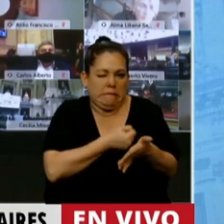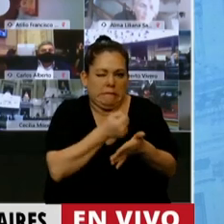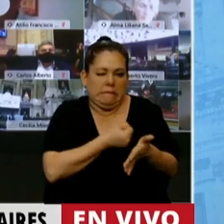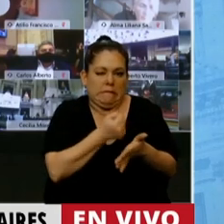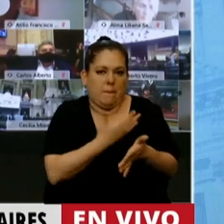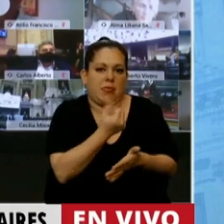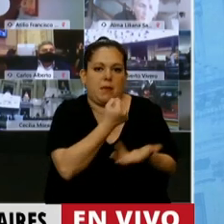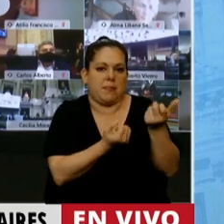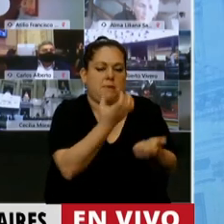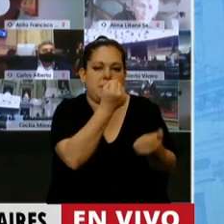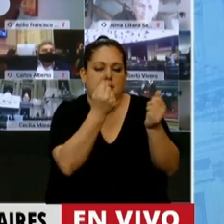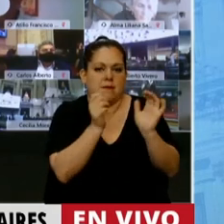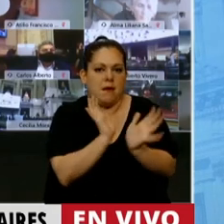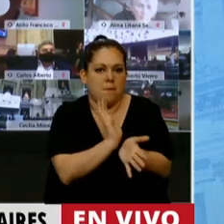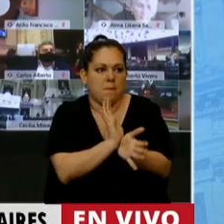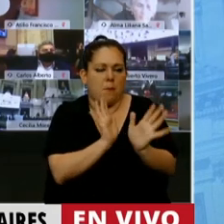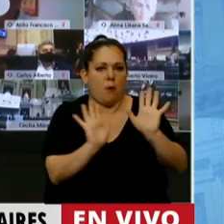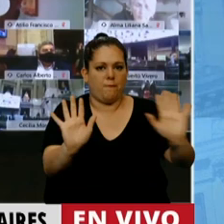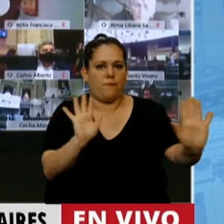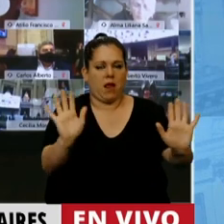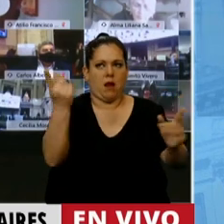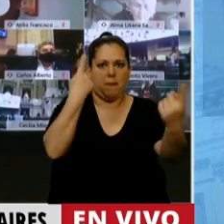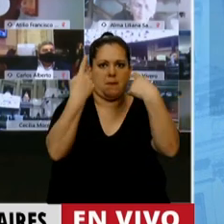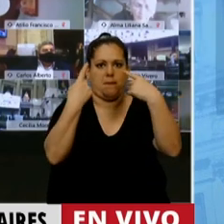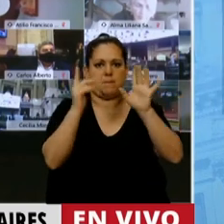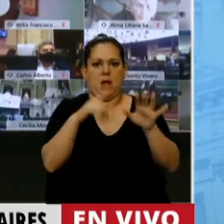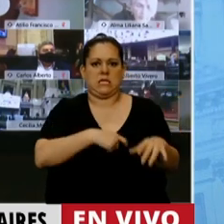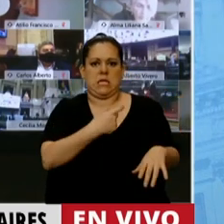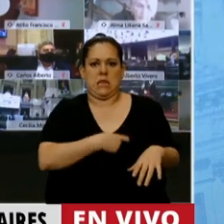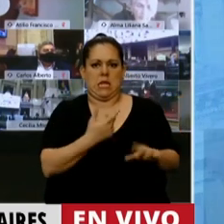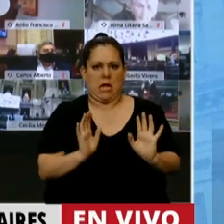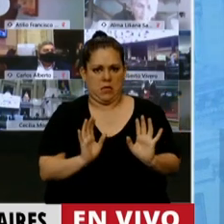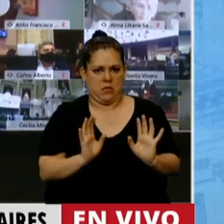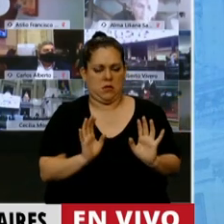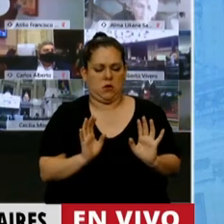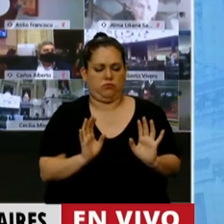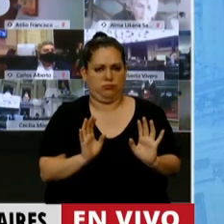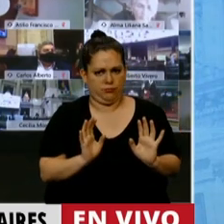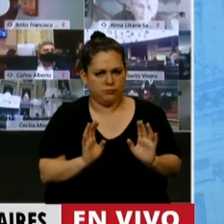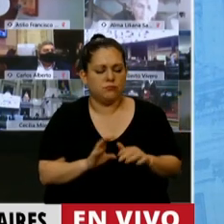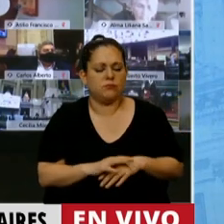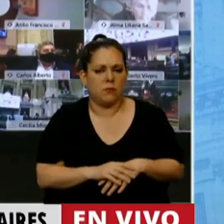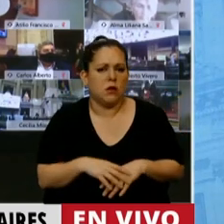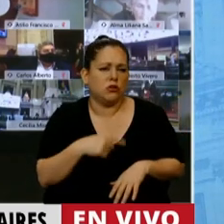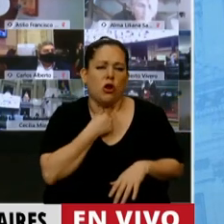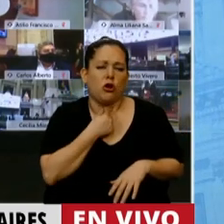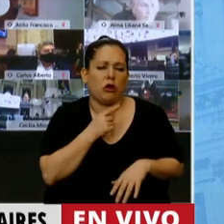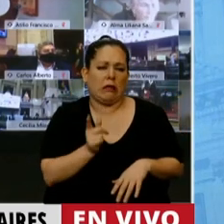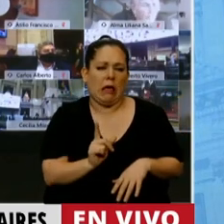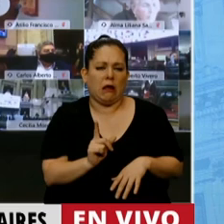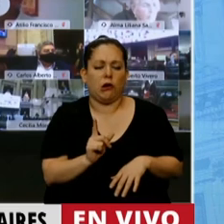Por supuesto, superando el freno de las burocracias sindicales, que son un gran factor de contención. Entonces, yo no me quiero